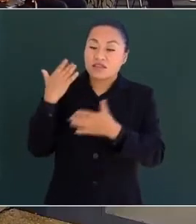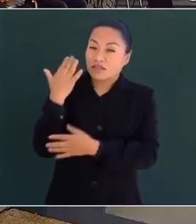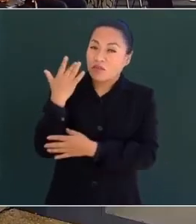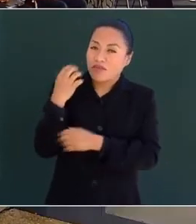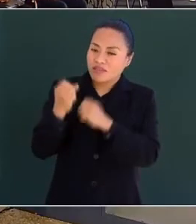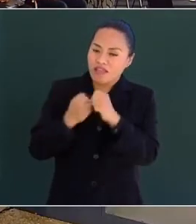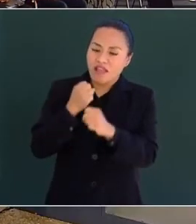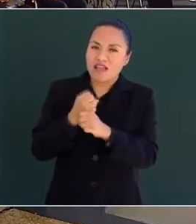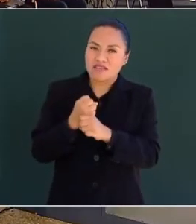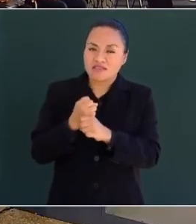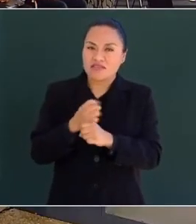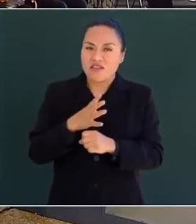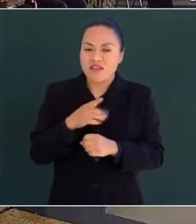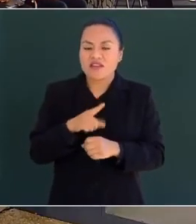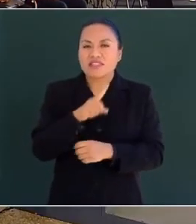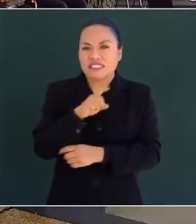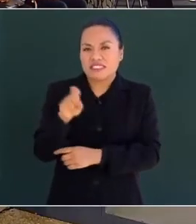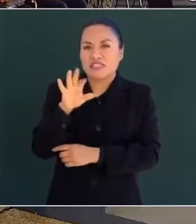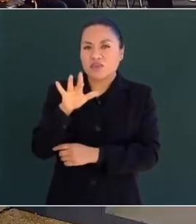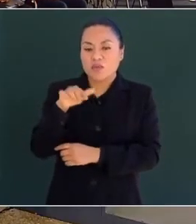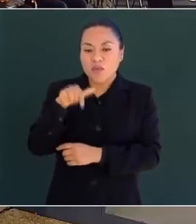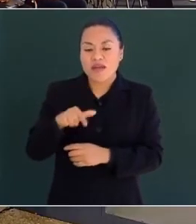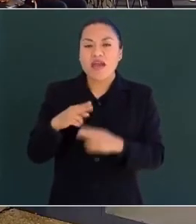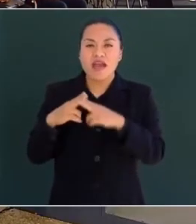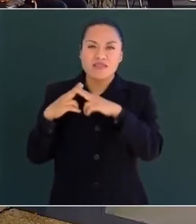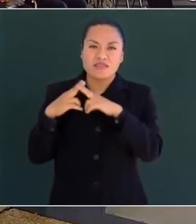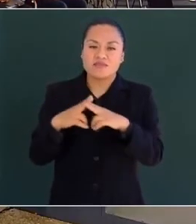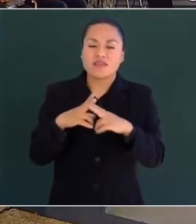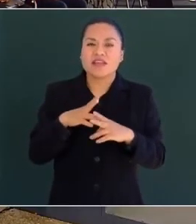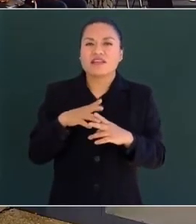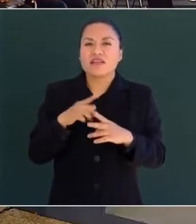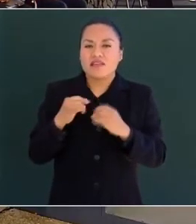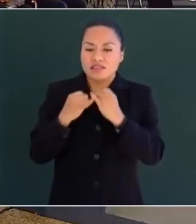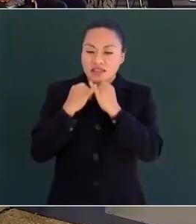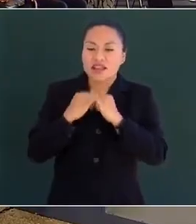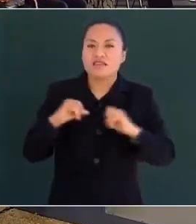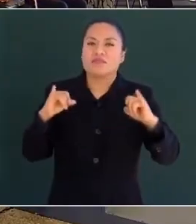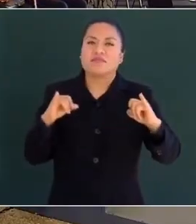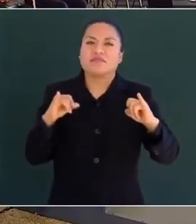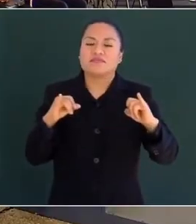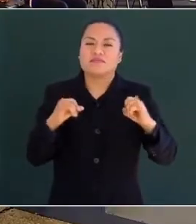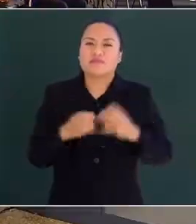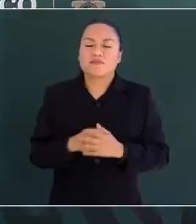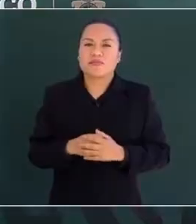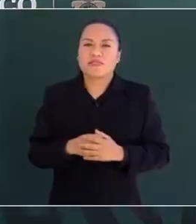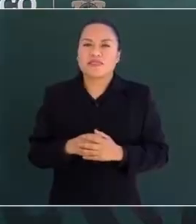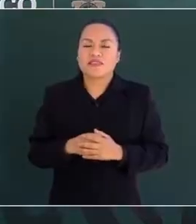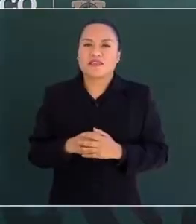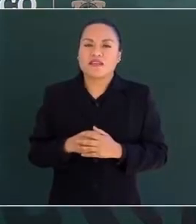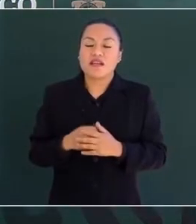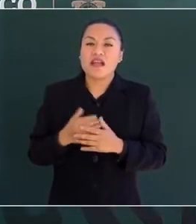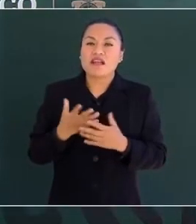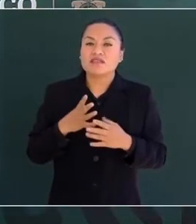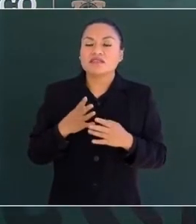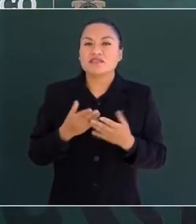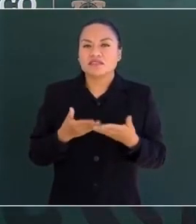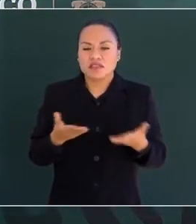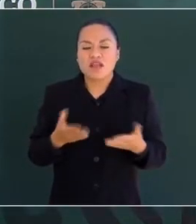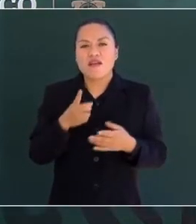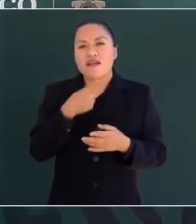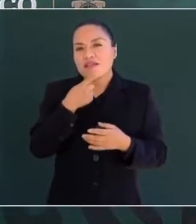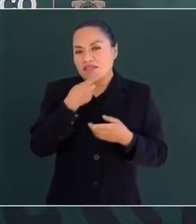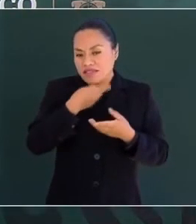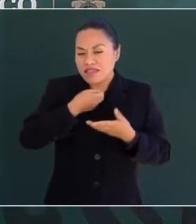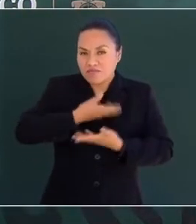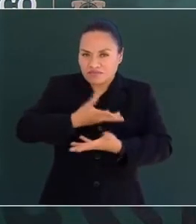al conmemorarse el 150 aniversario de la consumación de la independencia, el Ejecutivo Federal emitió un